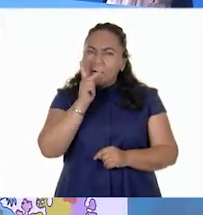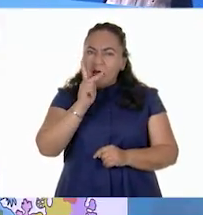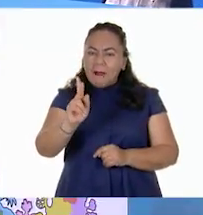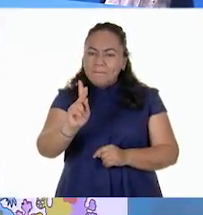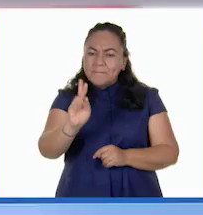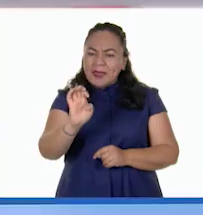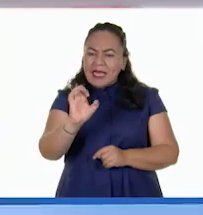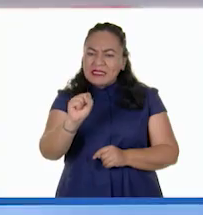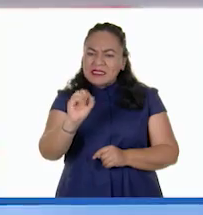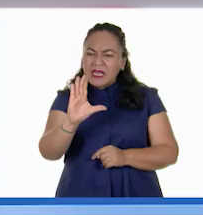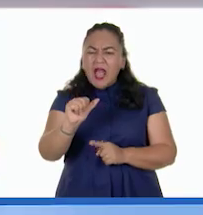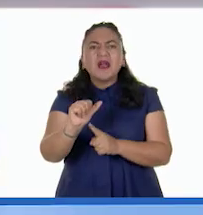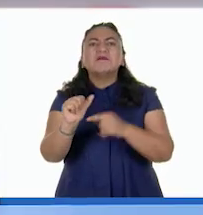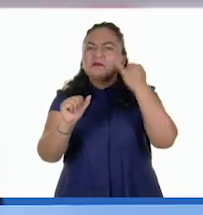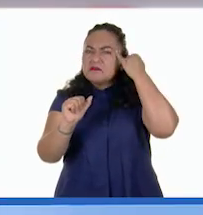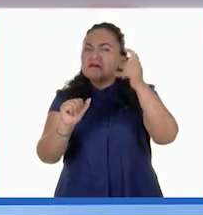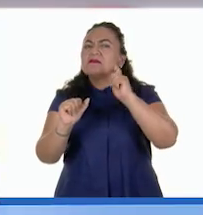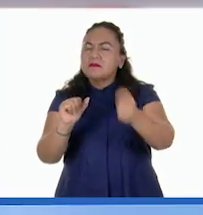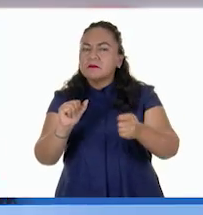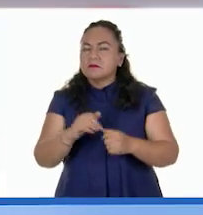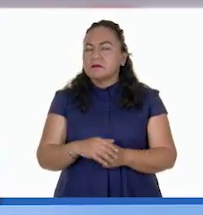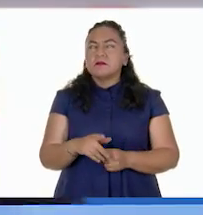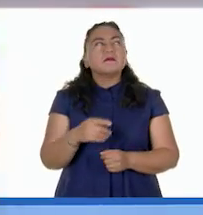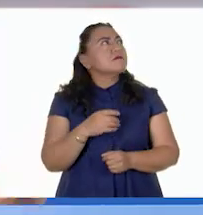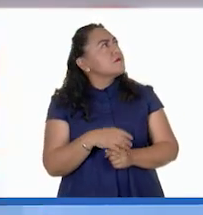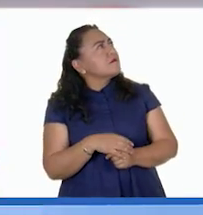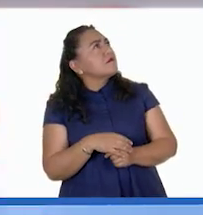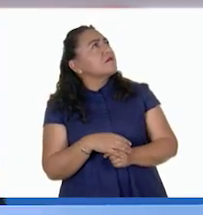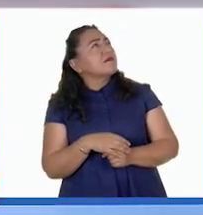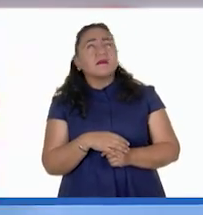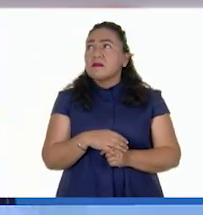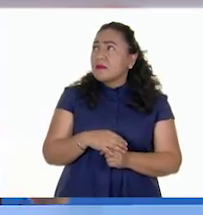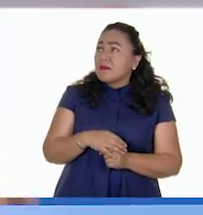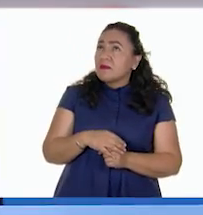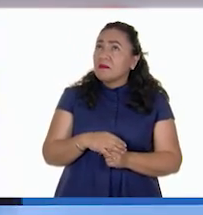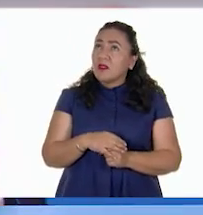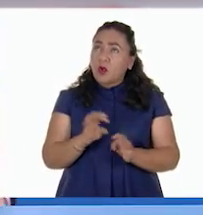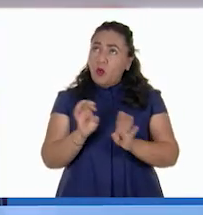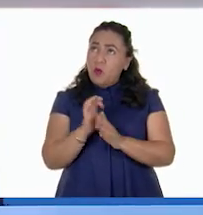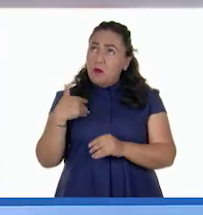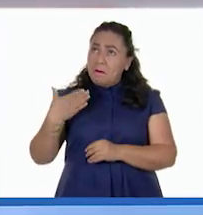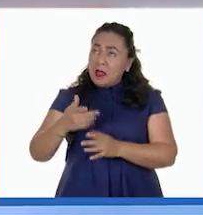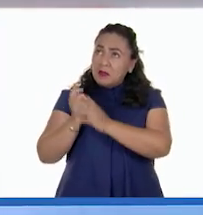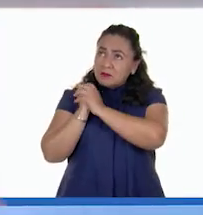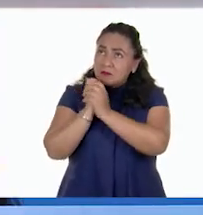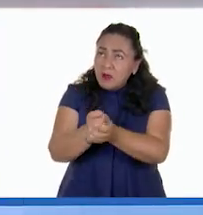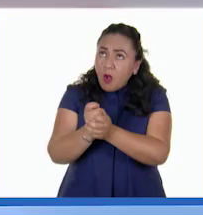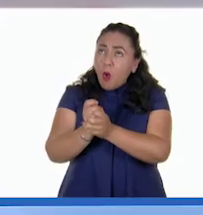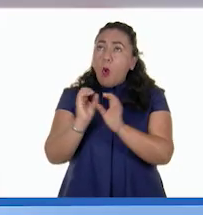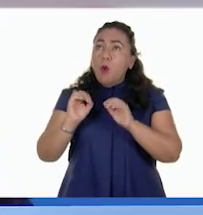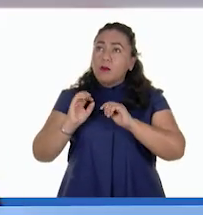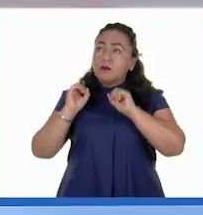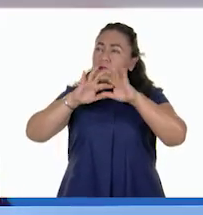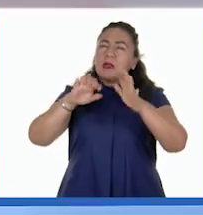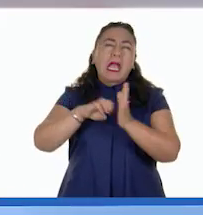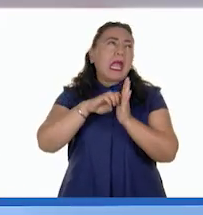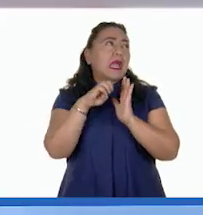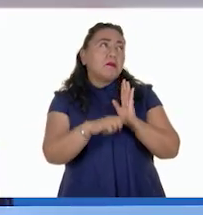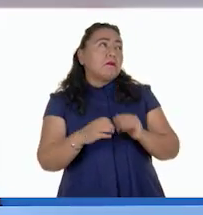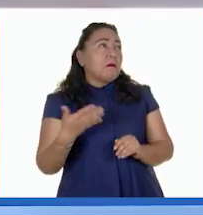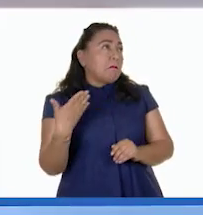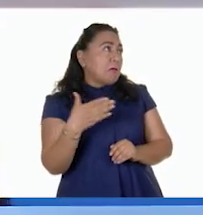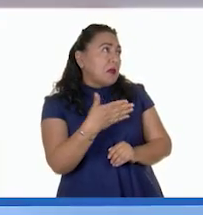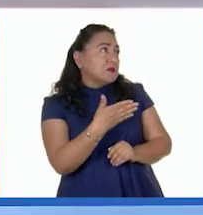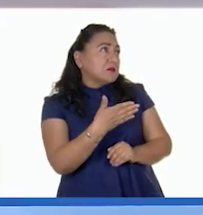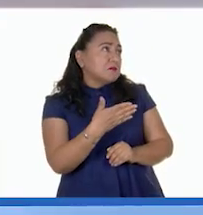palabra? Pues de pesca, como pescar algo, como atrapar. Por ejemplo, peces,